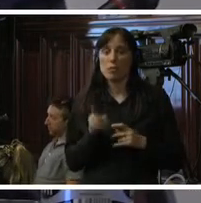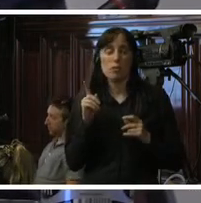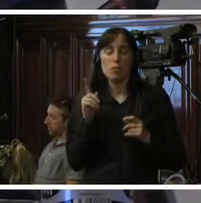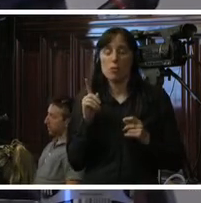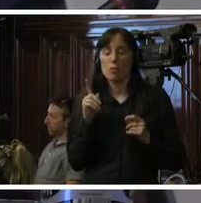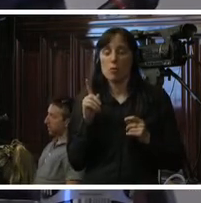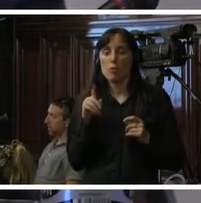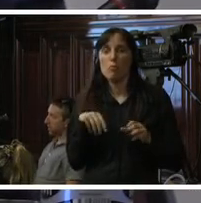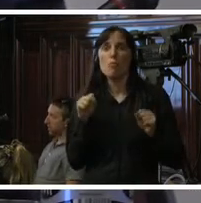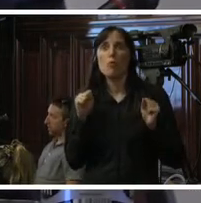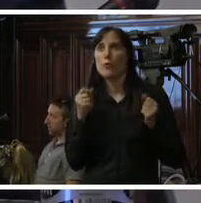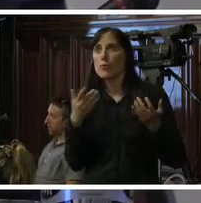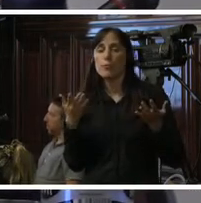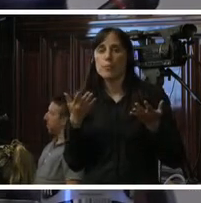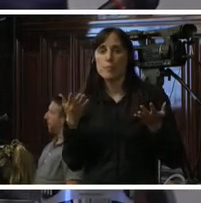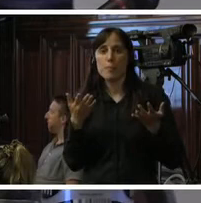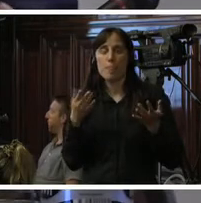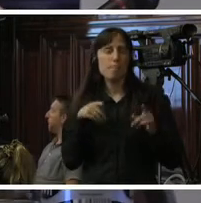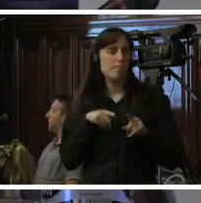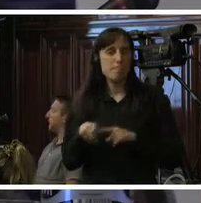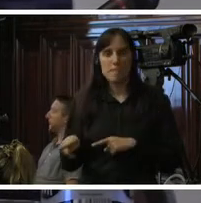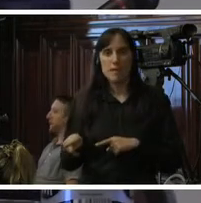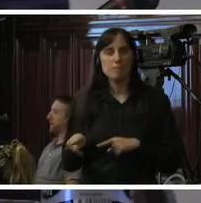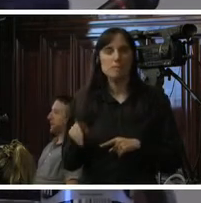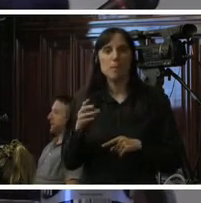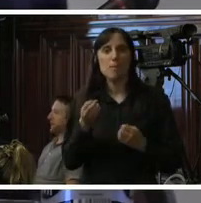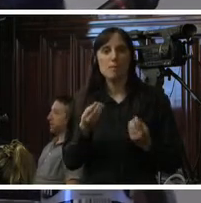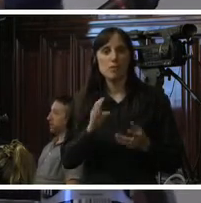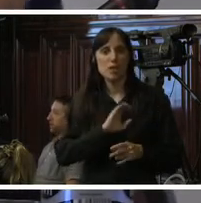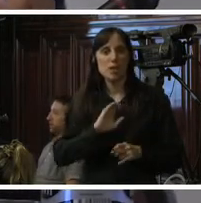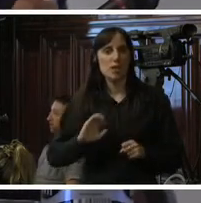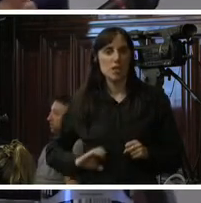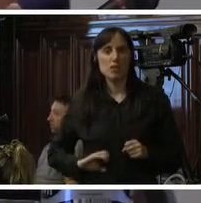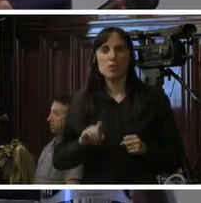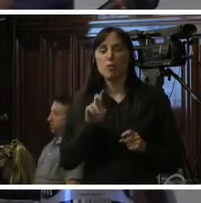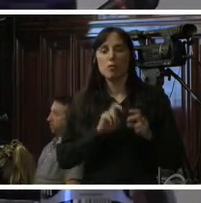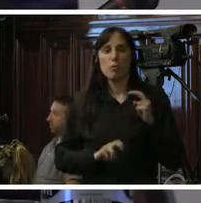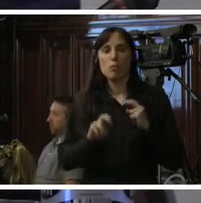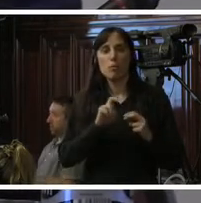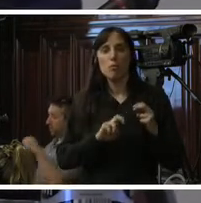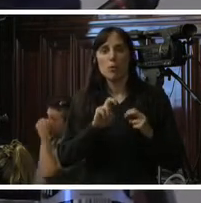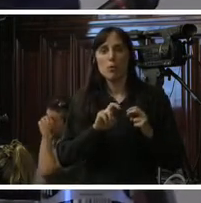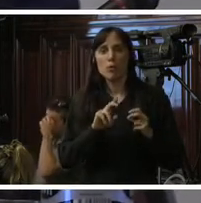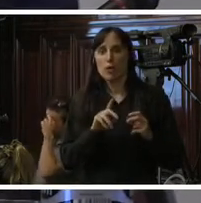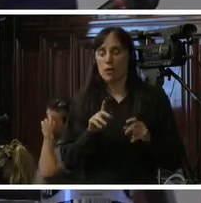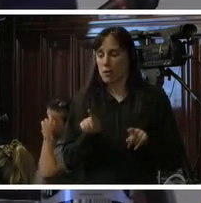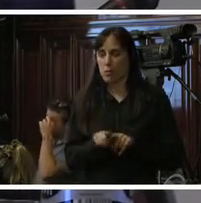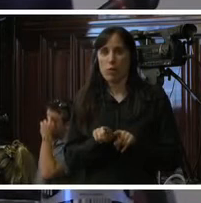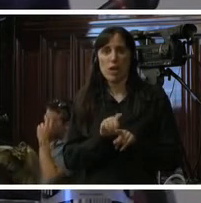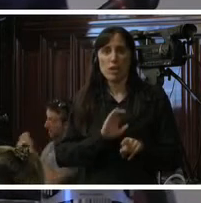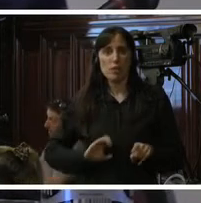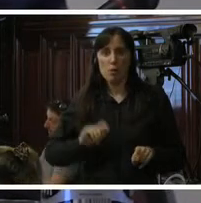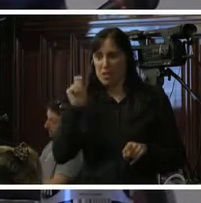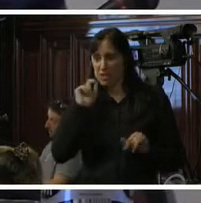acelerada por parte de los estados para levantar los estados de emergencia en salud